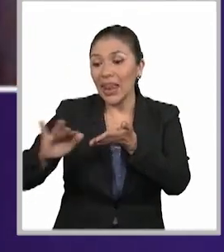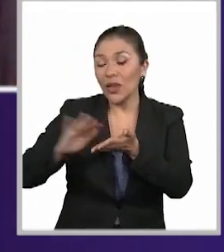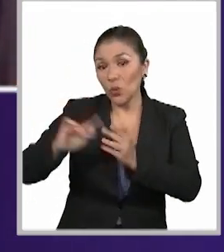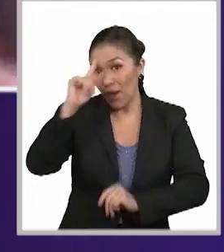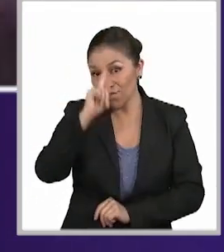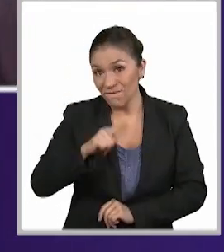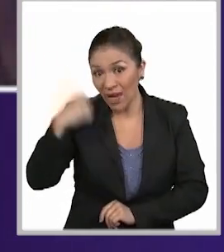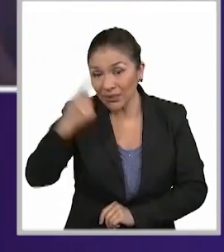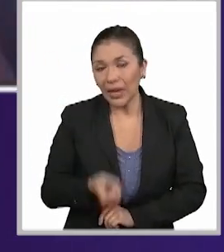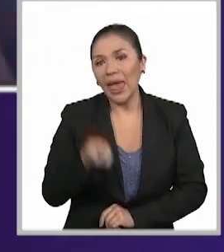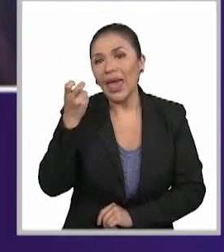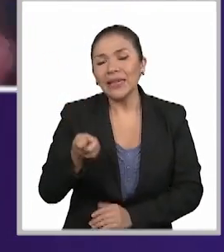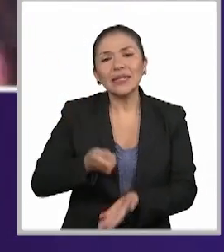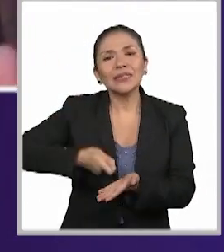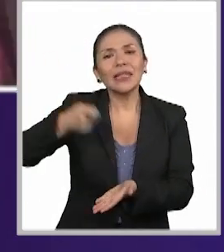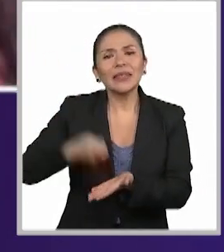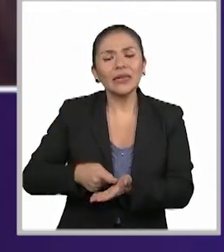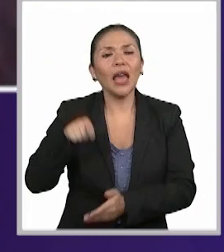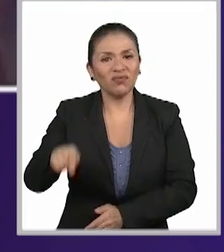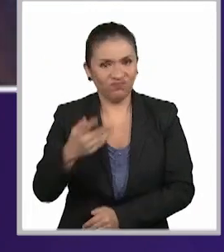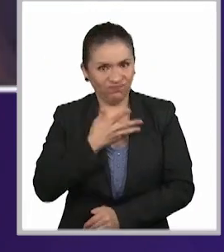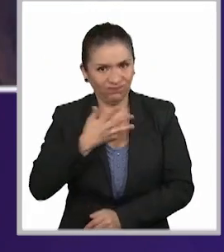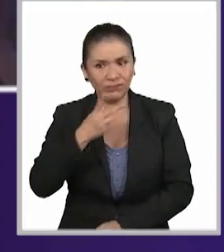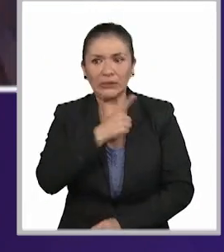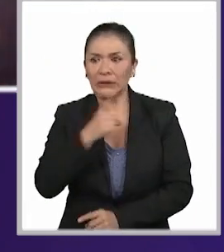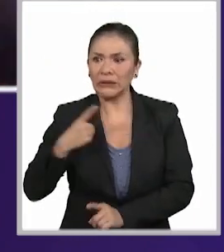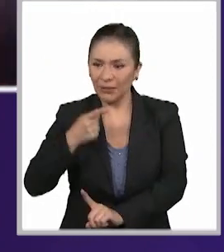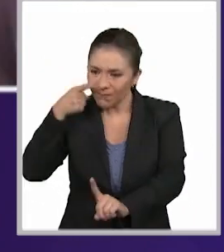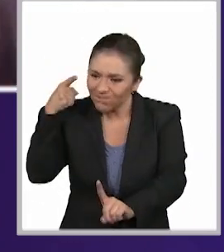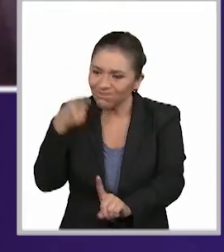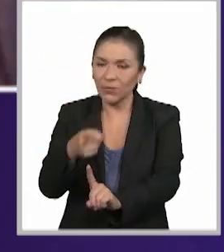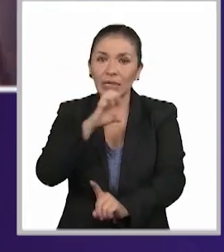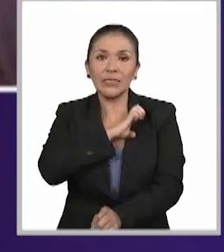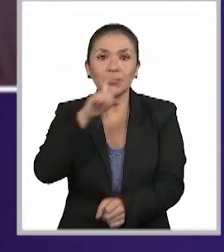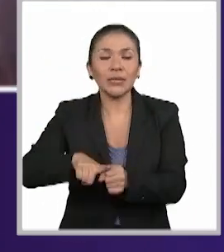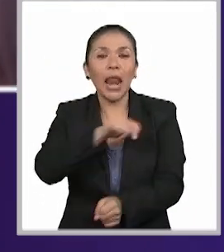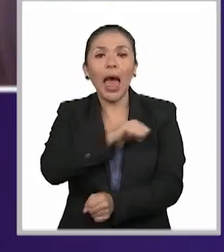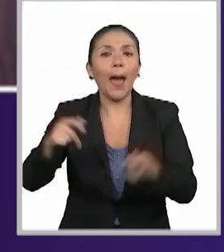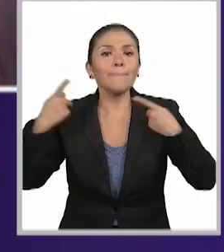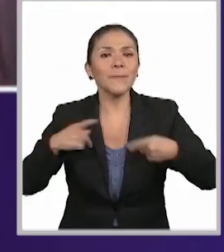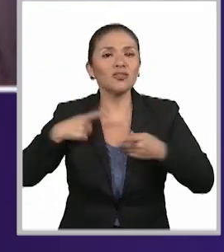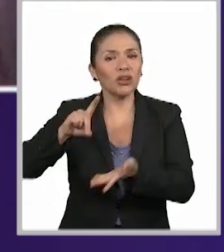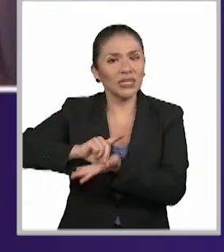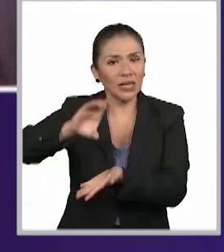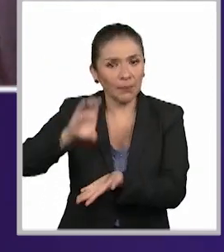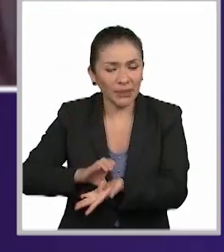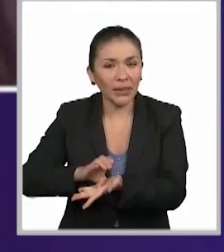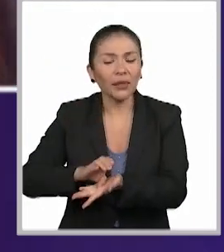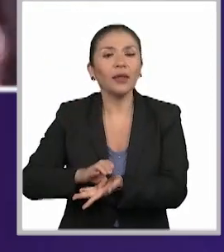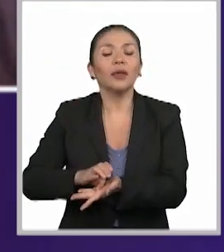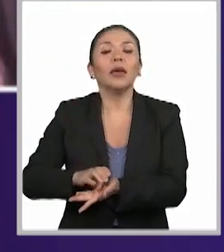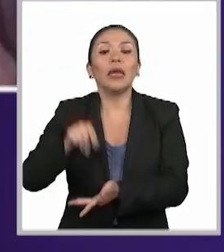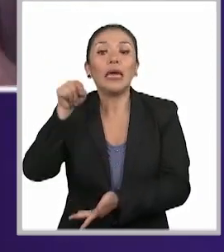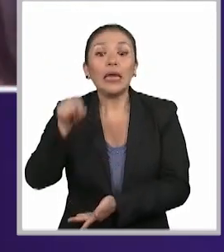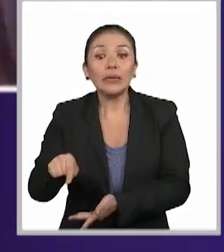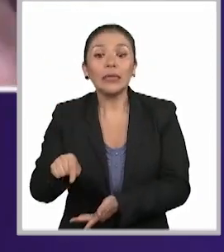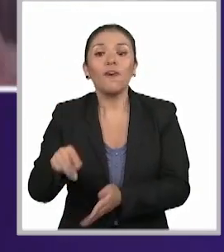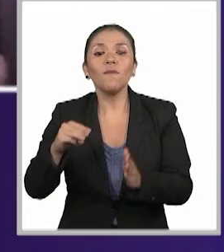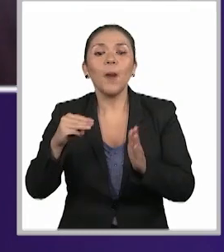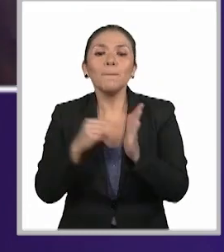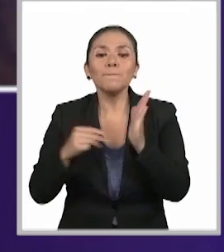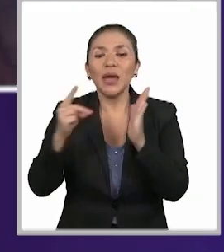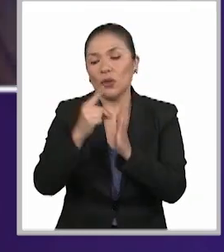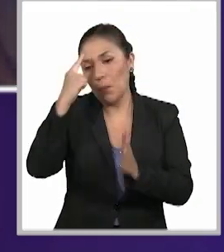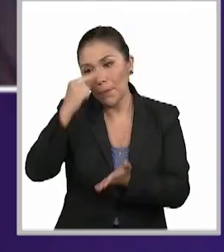la lectura fácil es una sentencia que sí tiene que estar dirigida específicamente a personas con discapacidad y es un